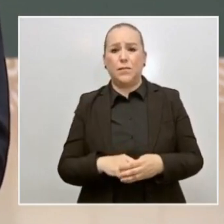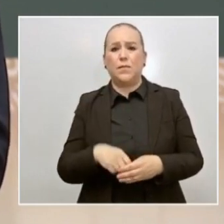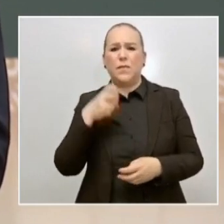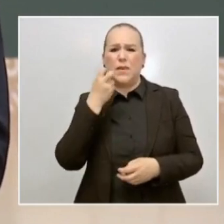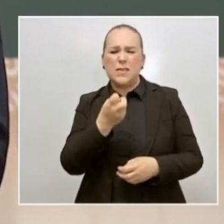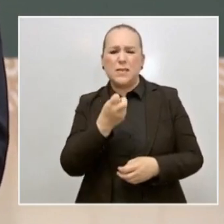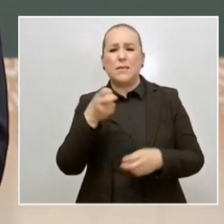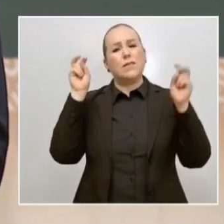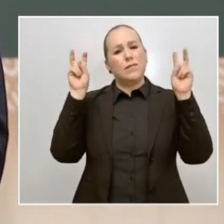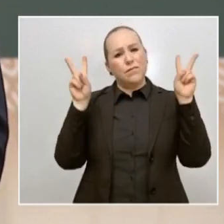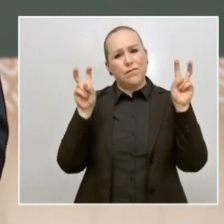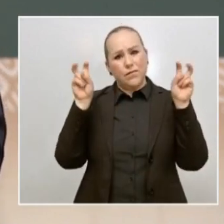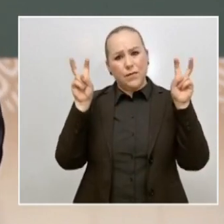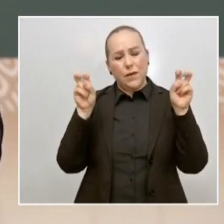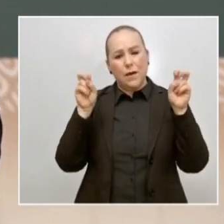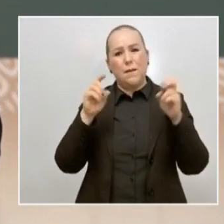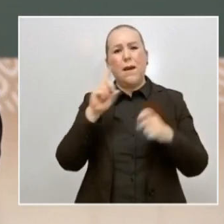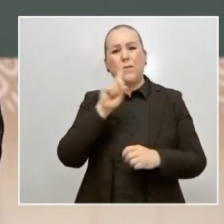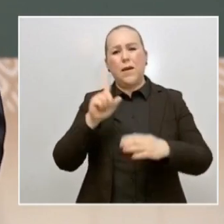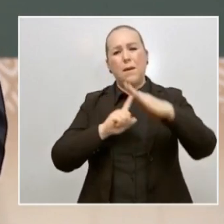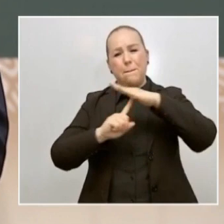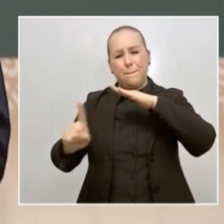de la migración.